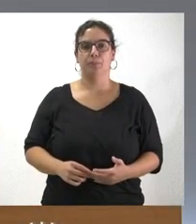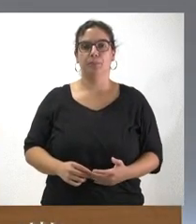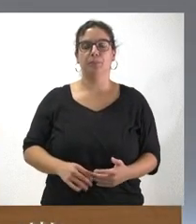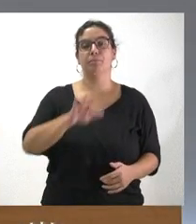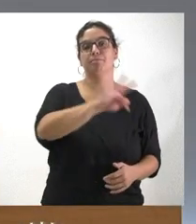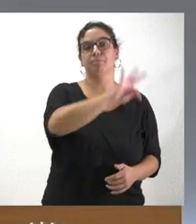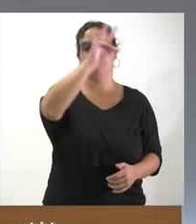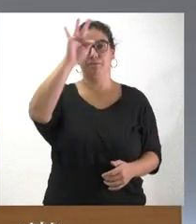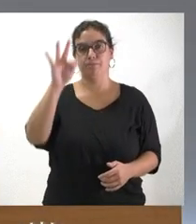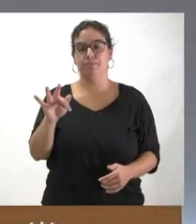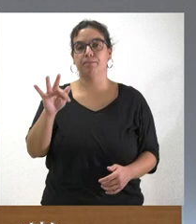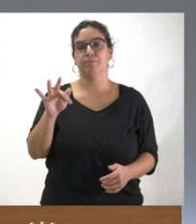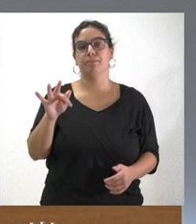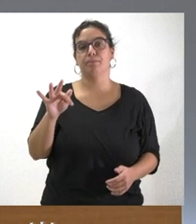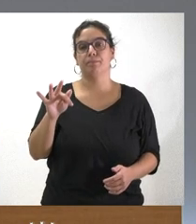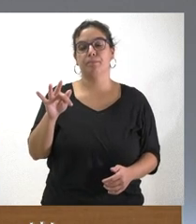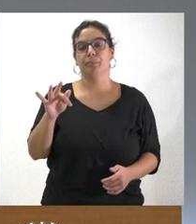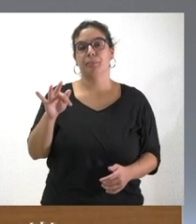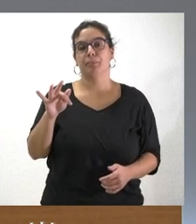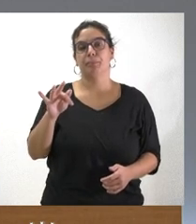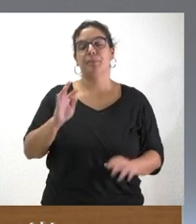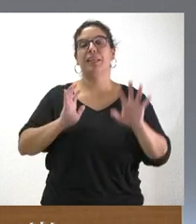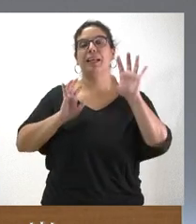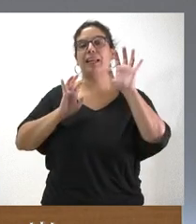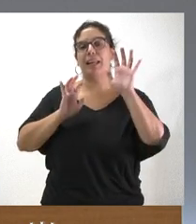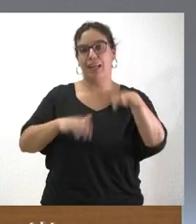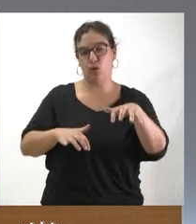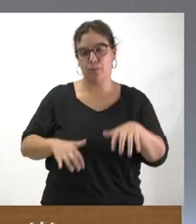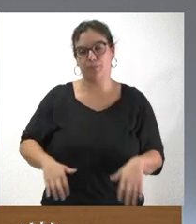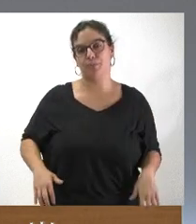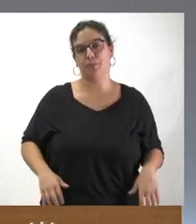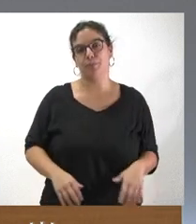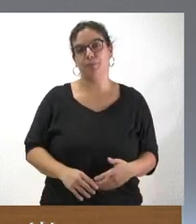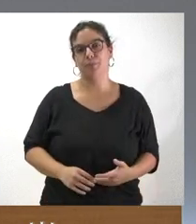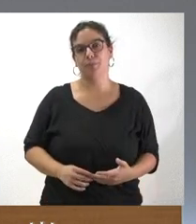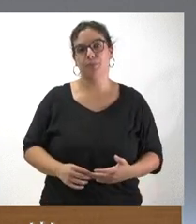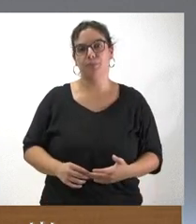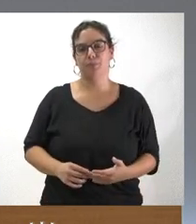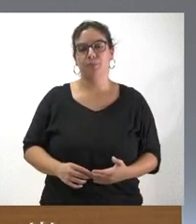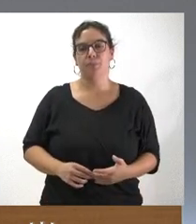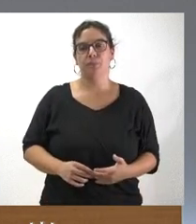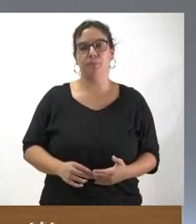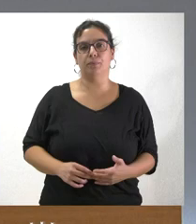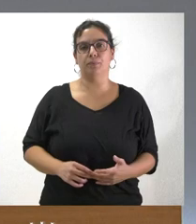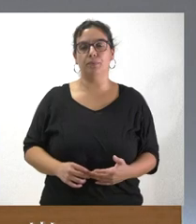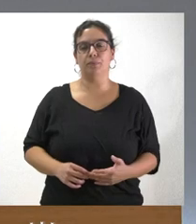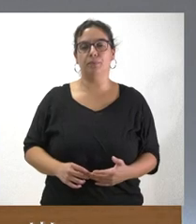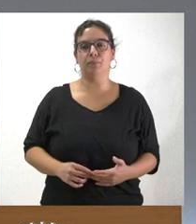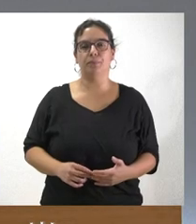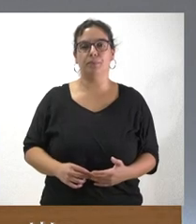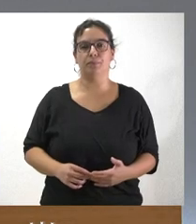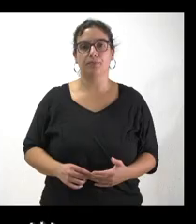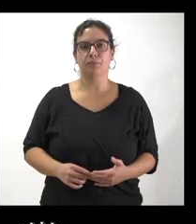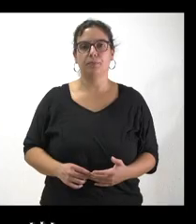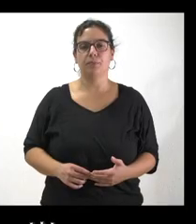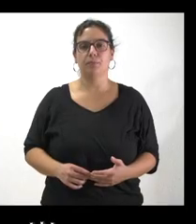Seguimos adelante y nos vamos ahora hasta León. Carlos Domínguez de y León. Cuando quieras, puedes intervenir. Adelante. Buenos días.